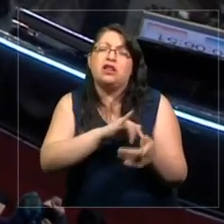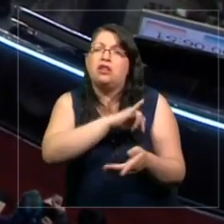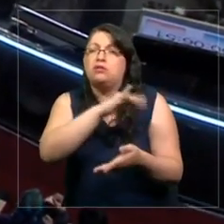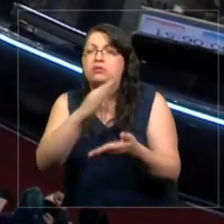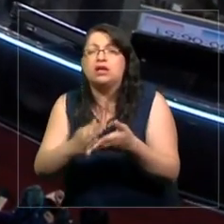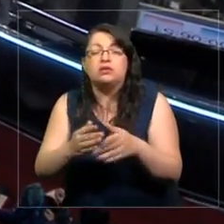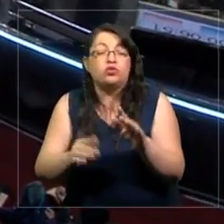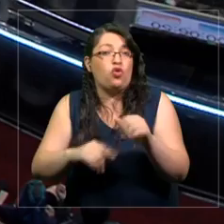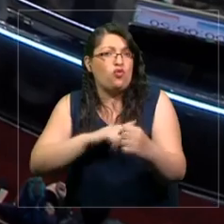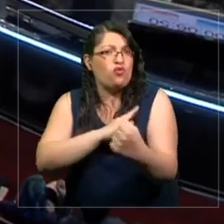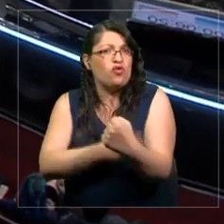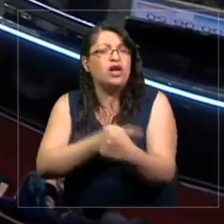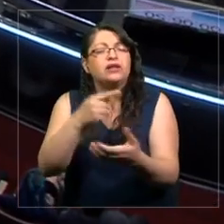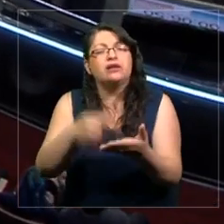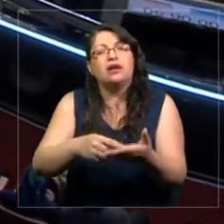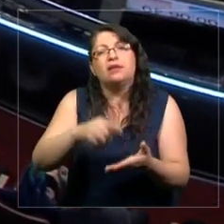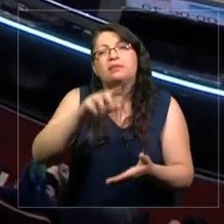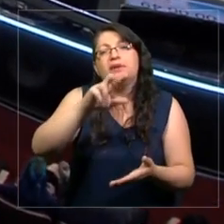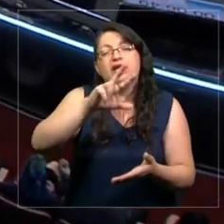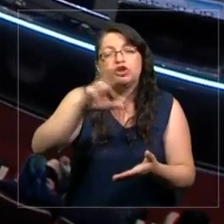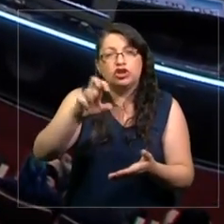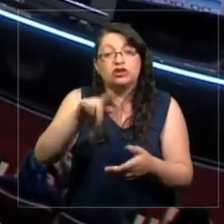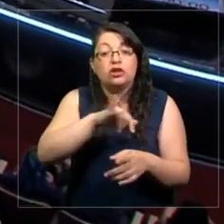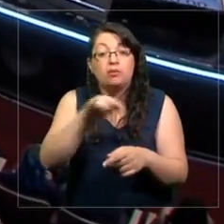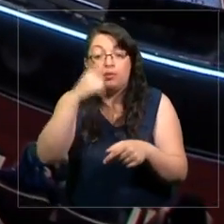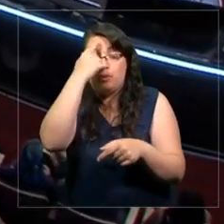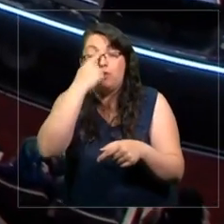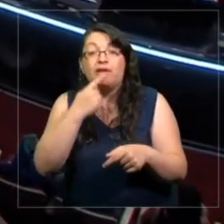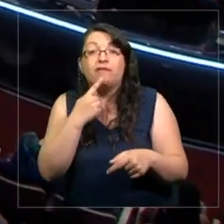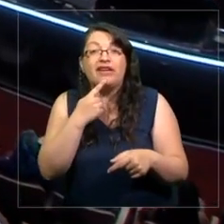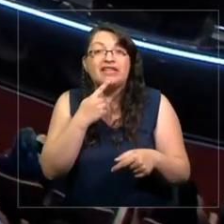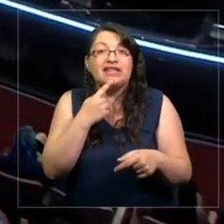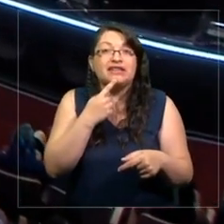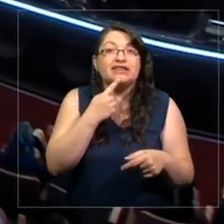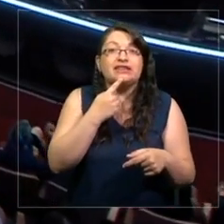XIX y que en Chile, por ejemplo, el Museo Nacional de Bellas Artes